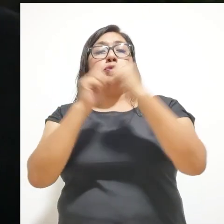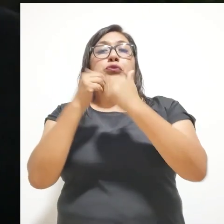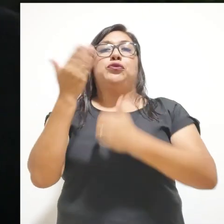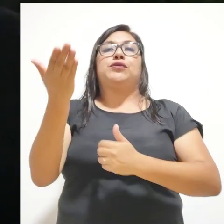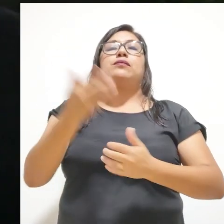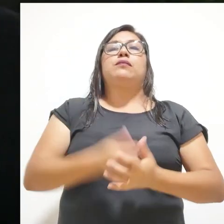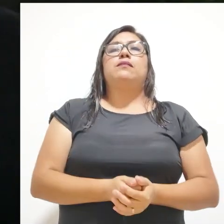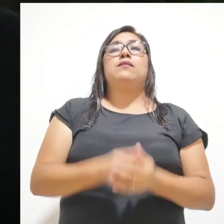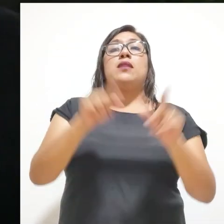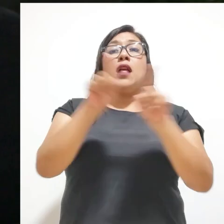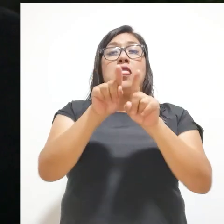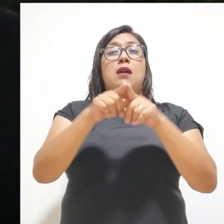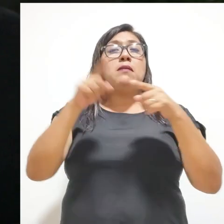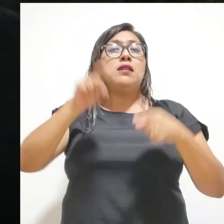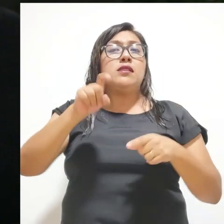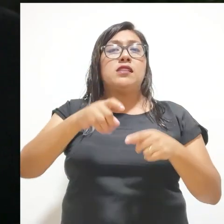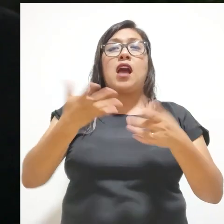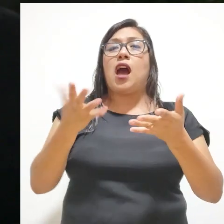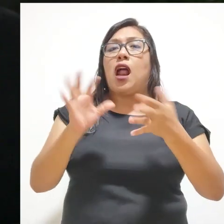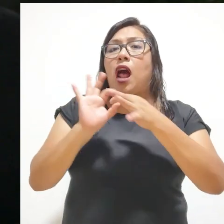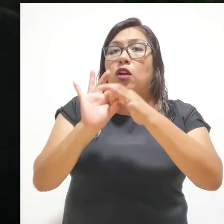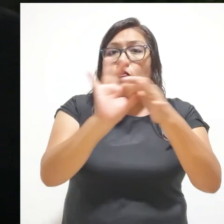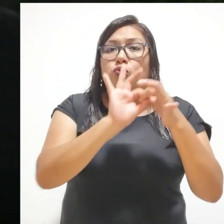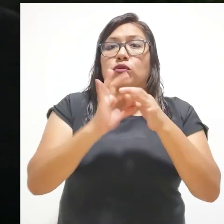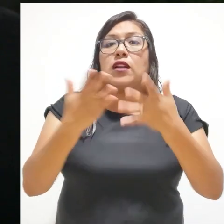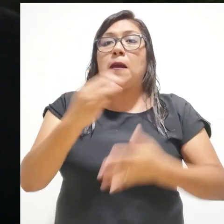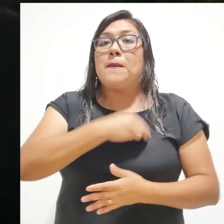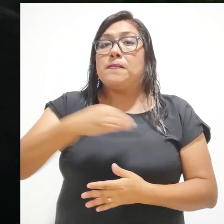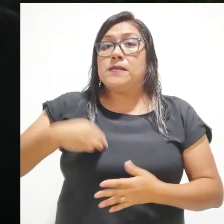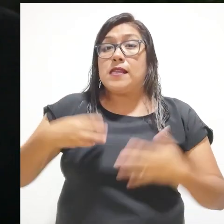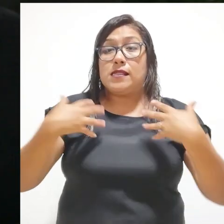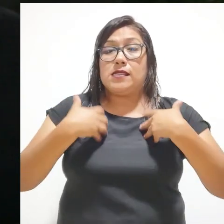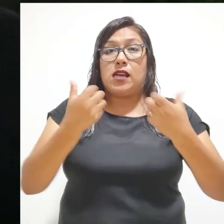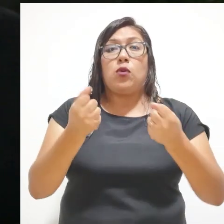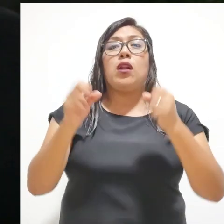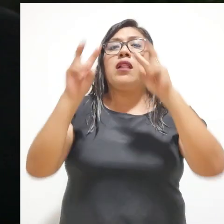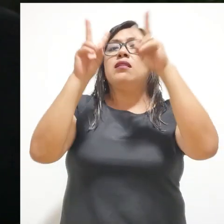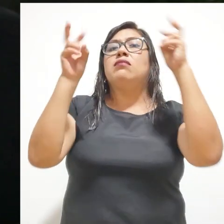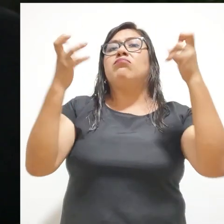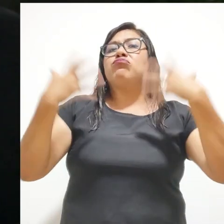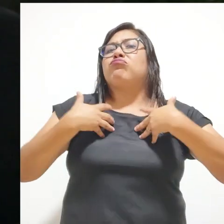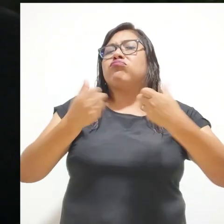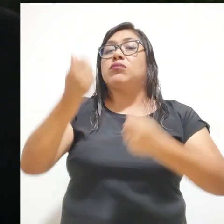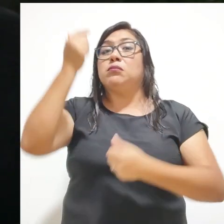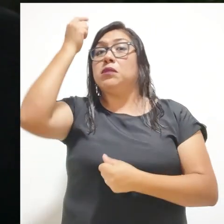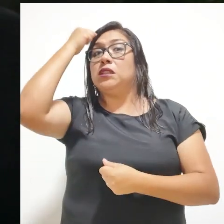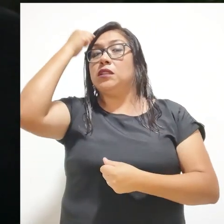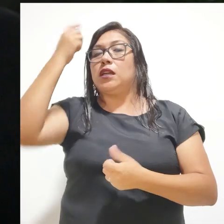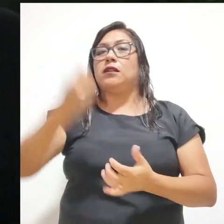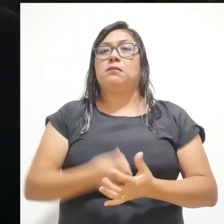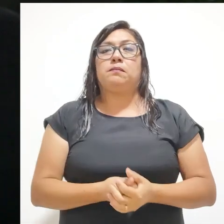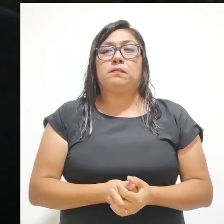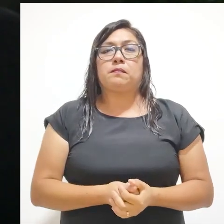que también tenemos que articular con el Ministerio de Salud, es el tema de la salud mental.